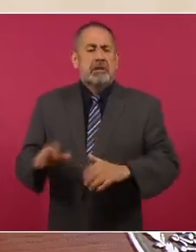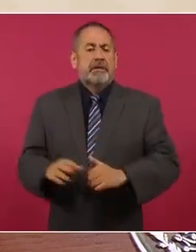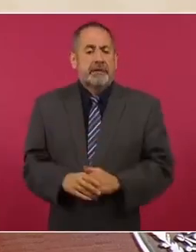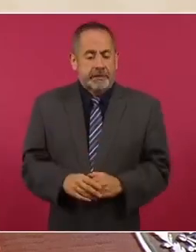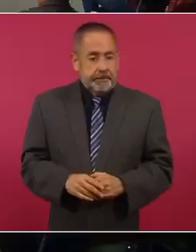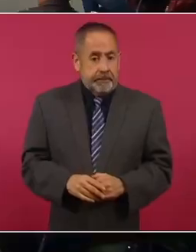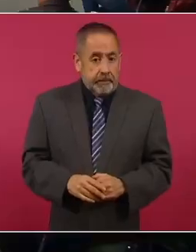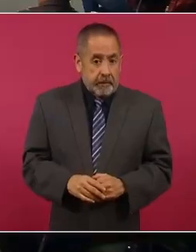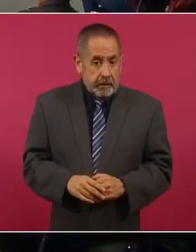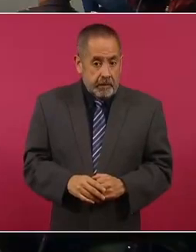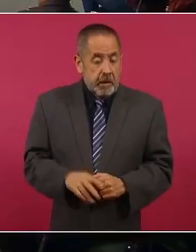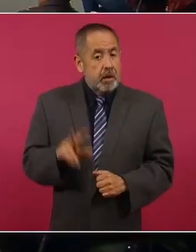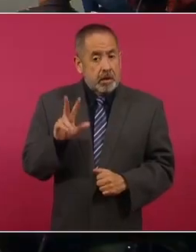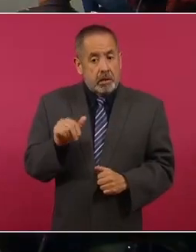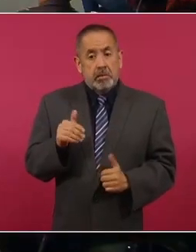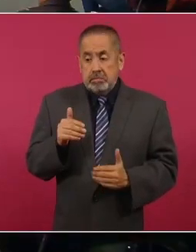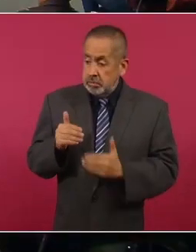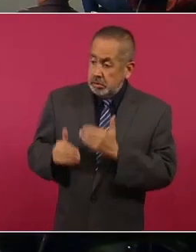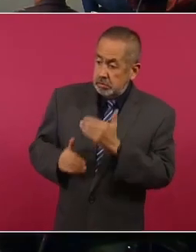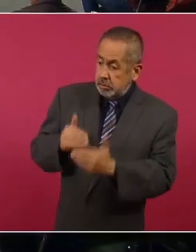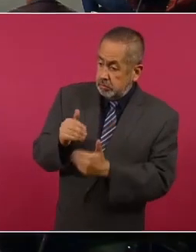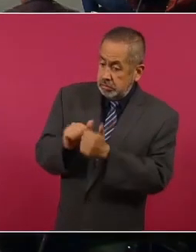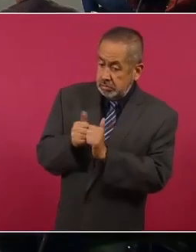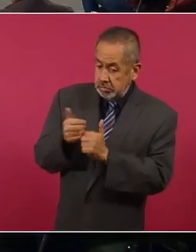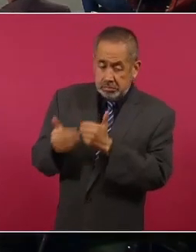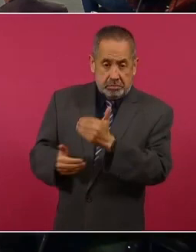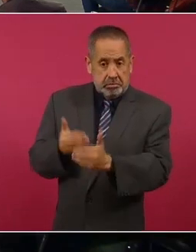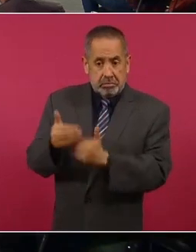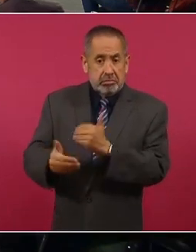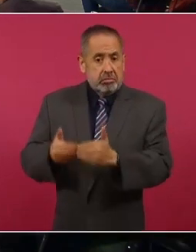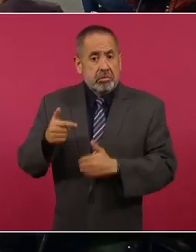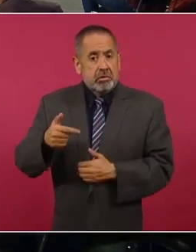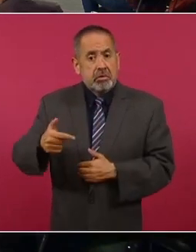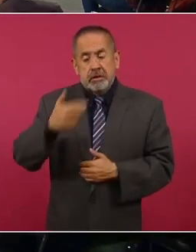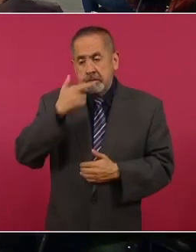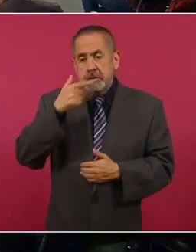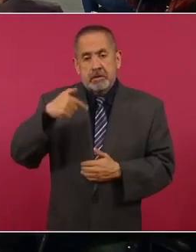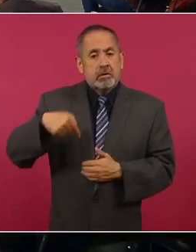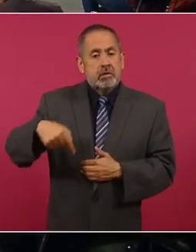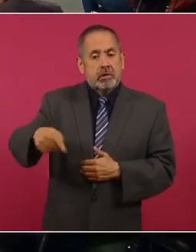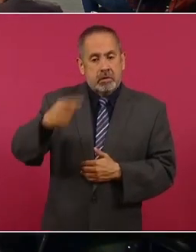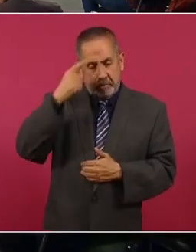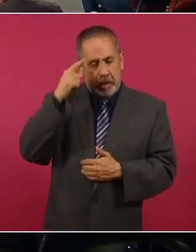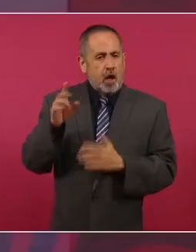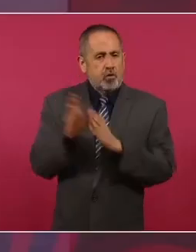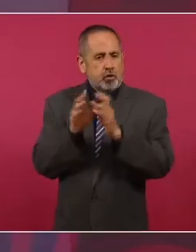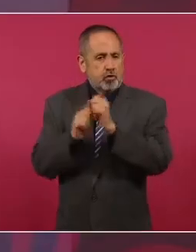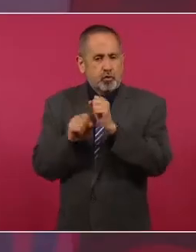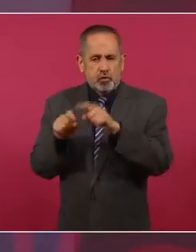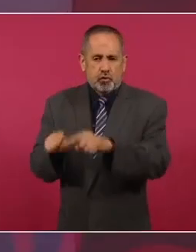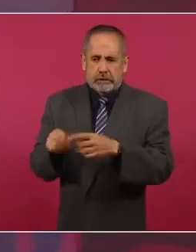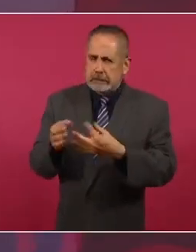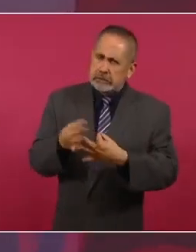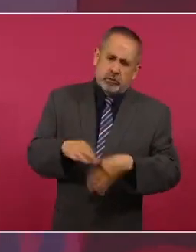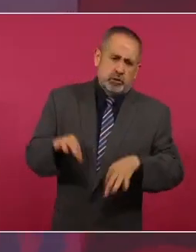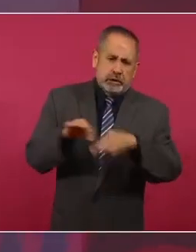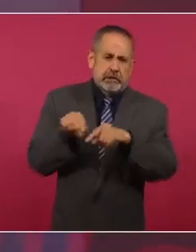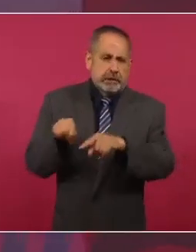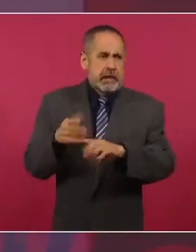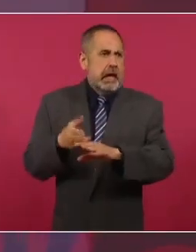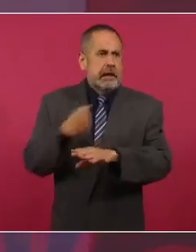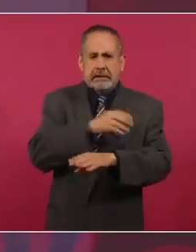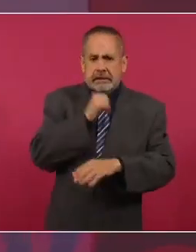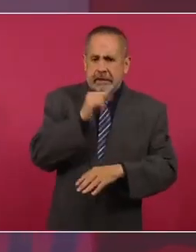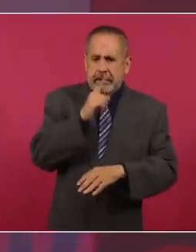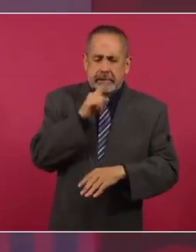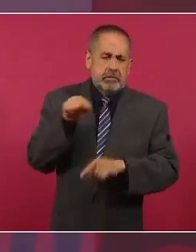Avanzamos en reformas a la constitución actual muy importantes, que nunca se habían